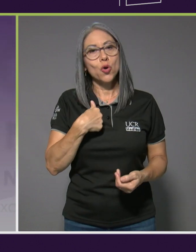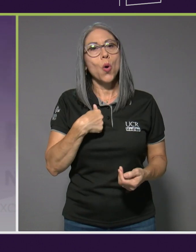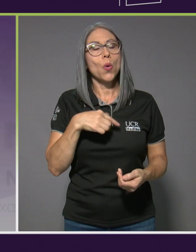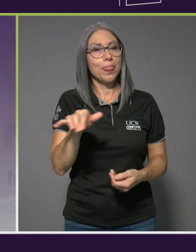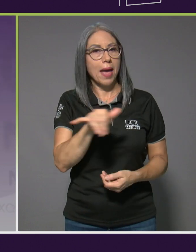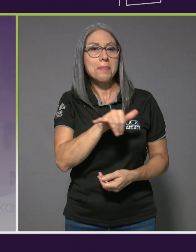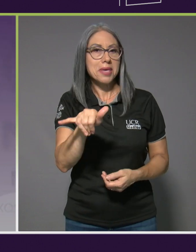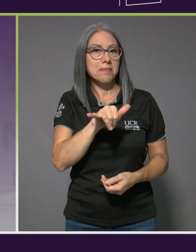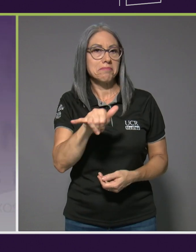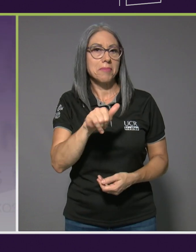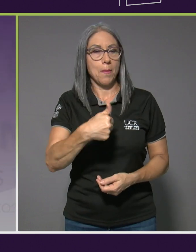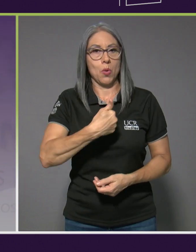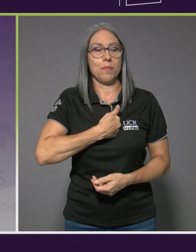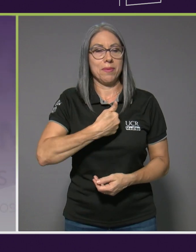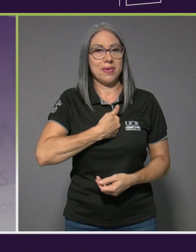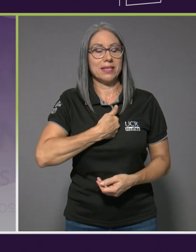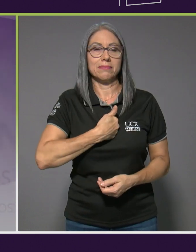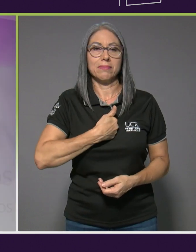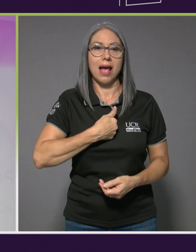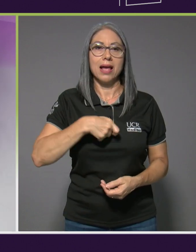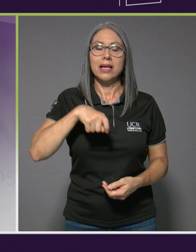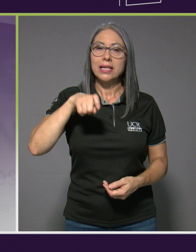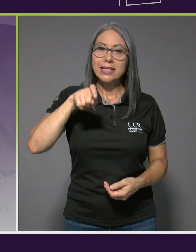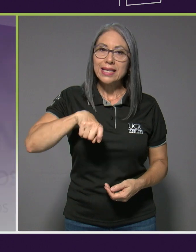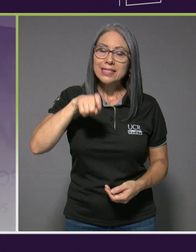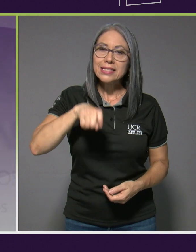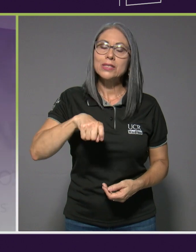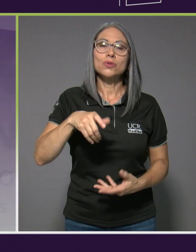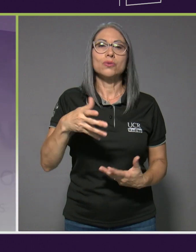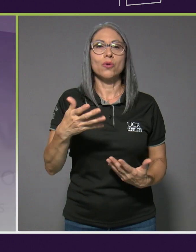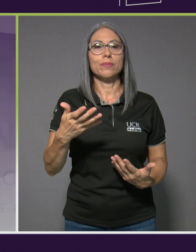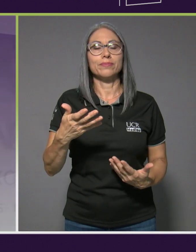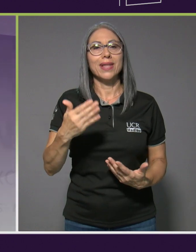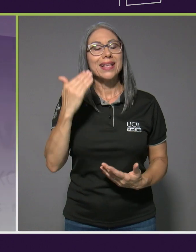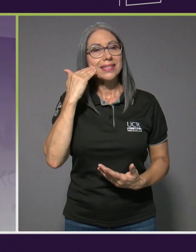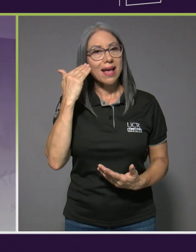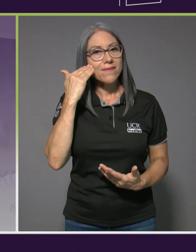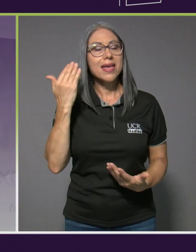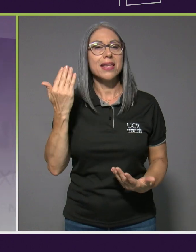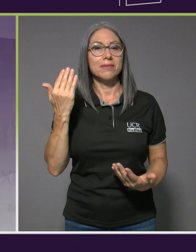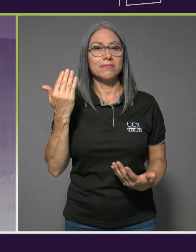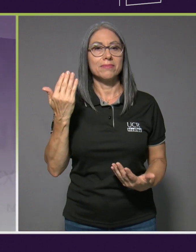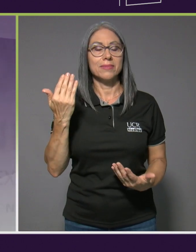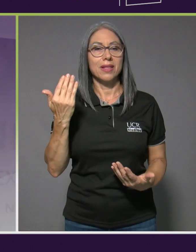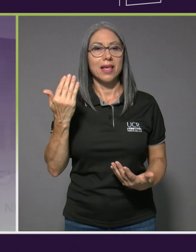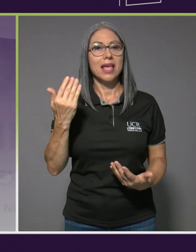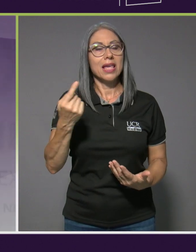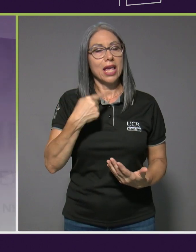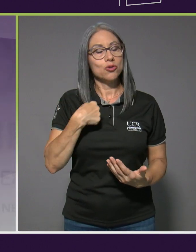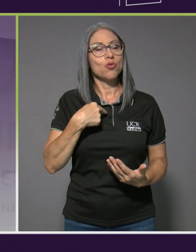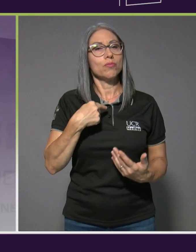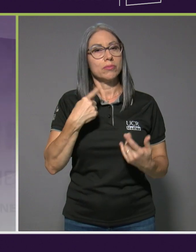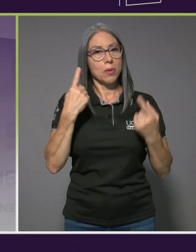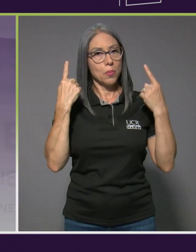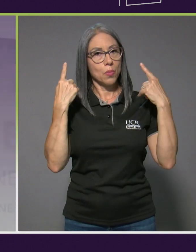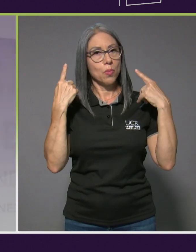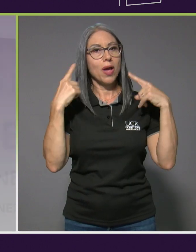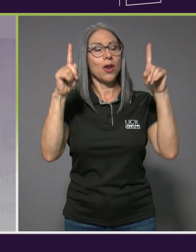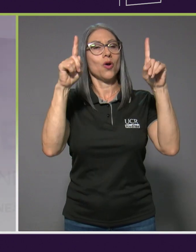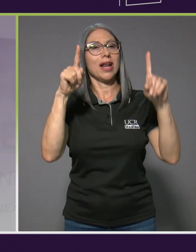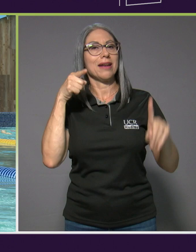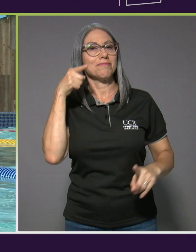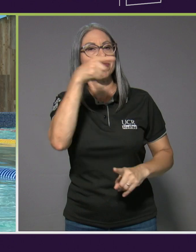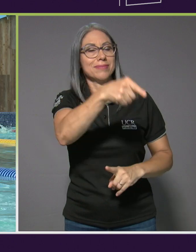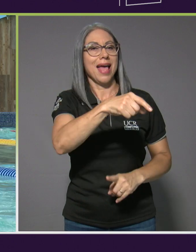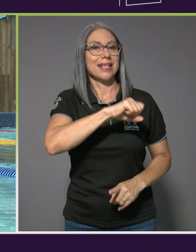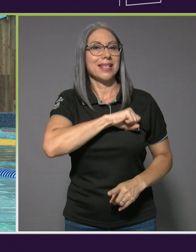por mí misma ocupo saber que voy a llegar a Santiago y voy a